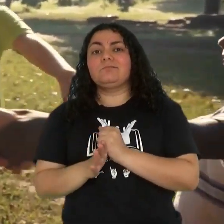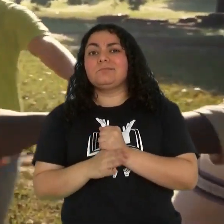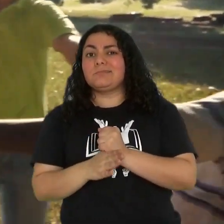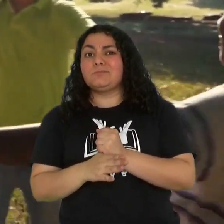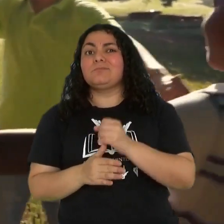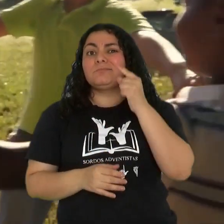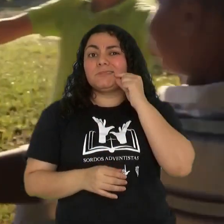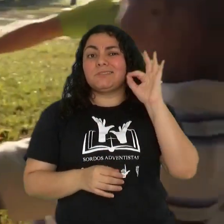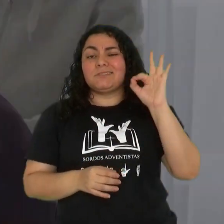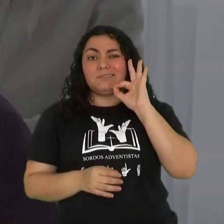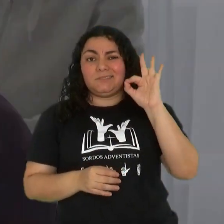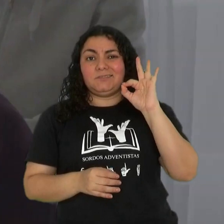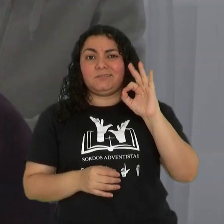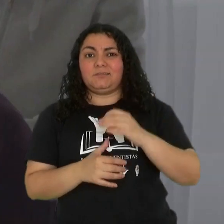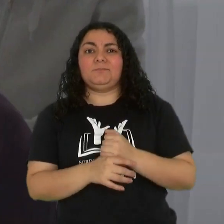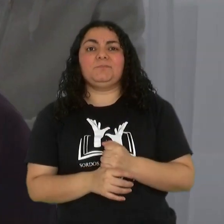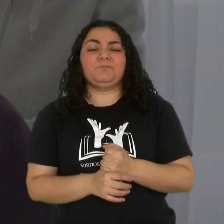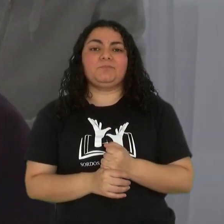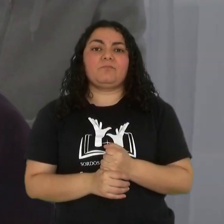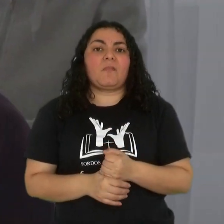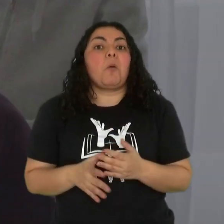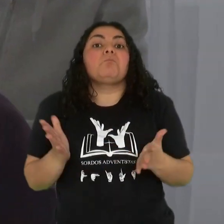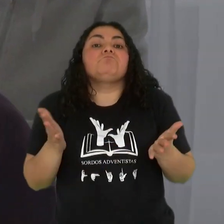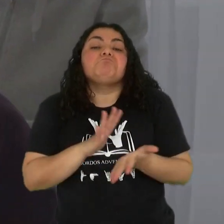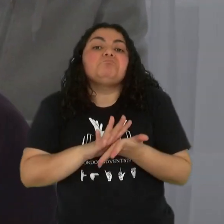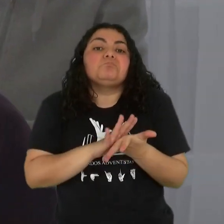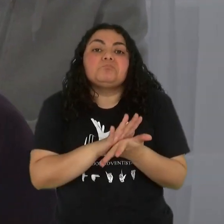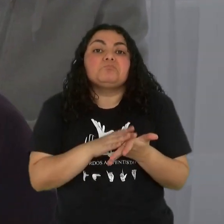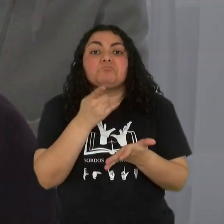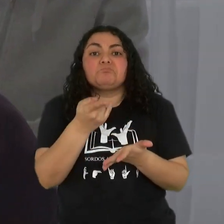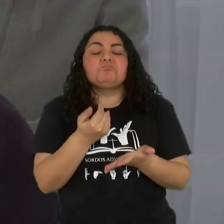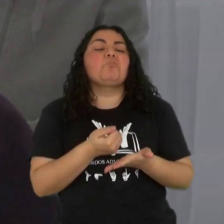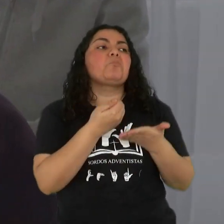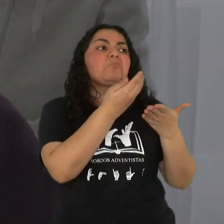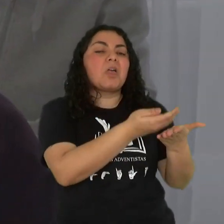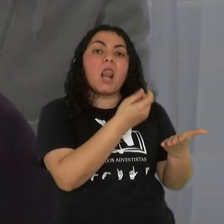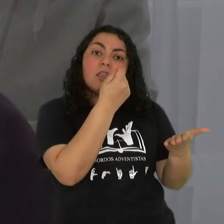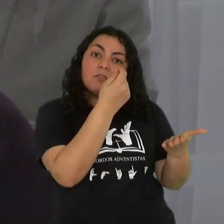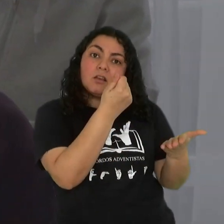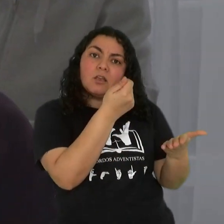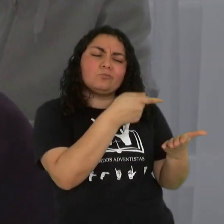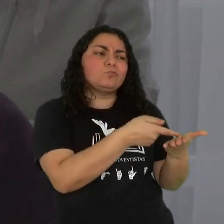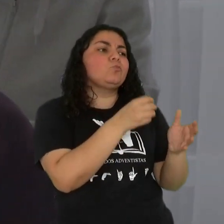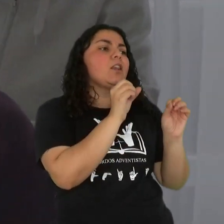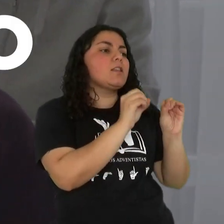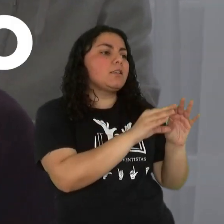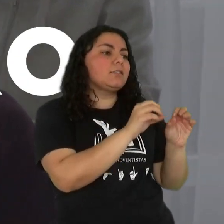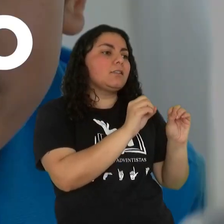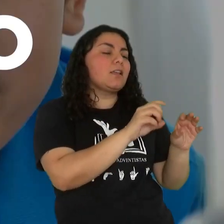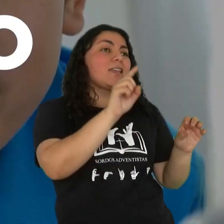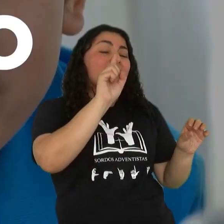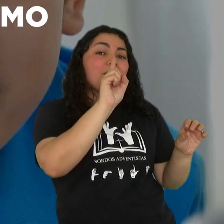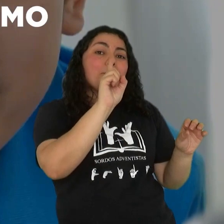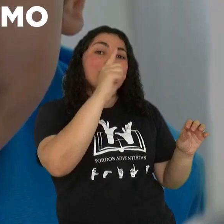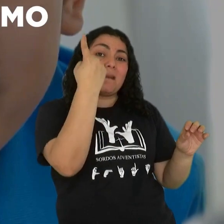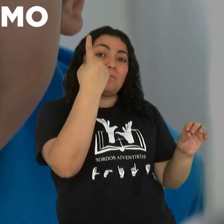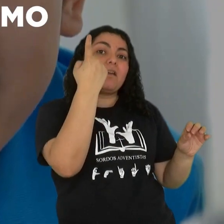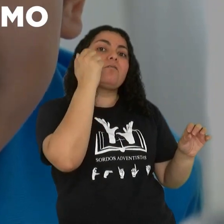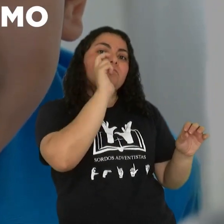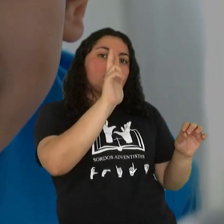consumistas. Puedes darle, por ejemplo, una pequeña ofrenda regular, enseñándoles a poner a Dios primero,